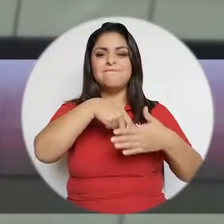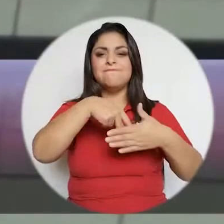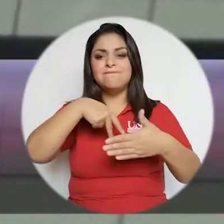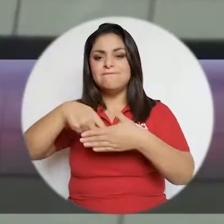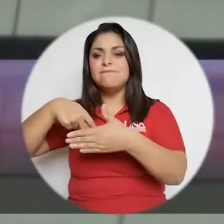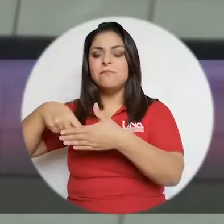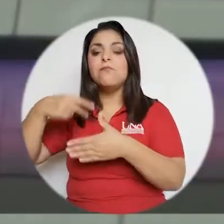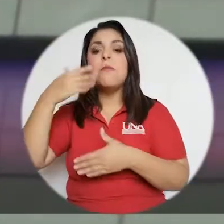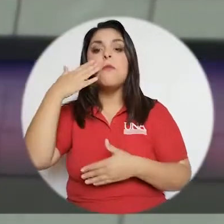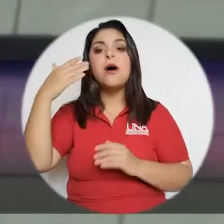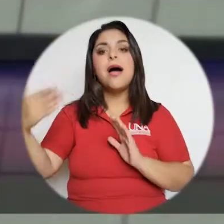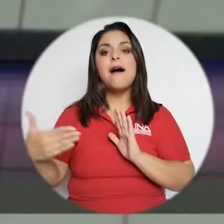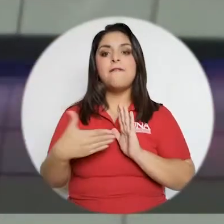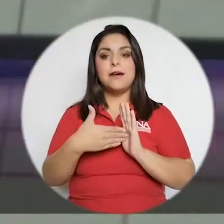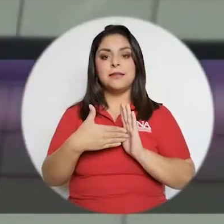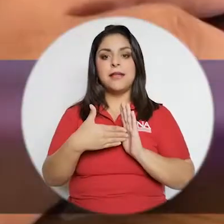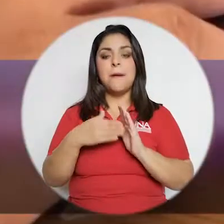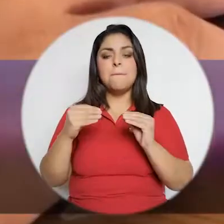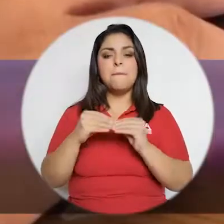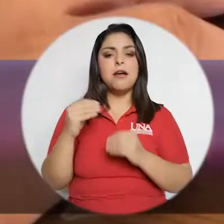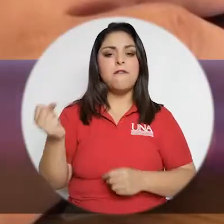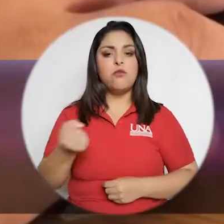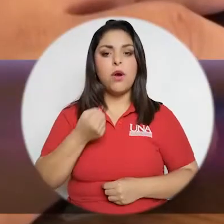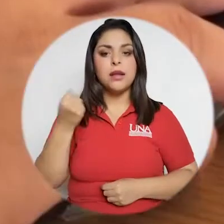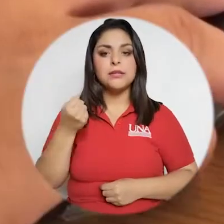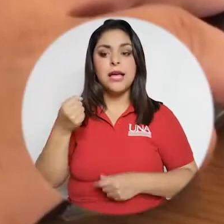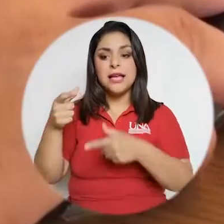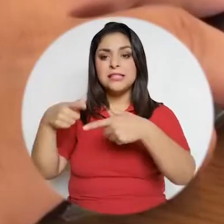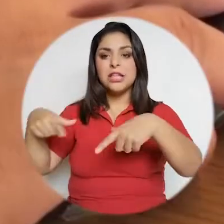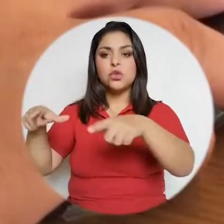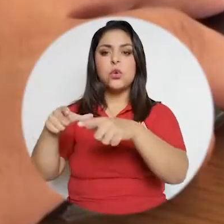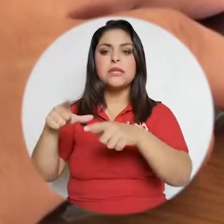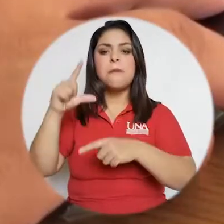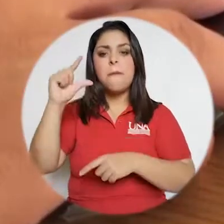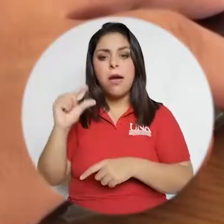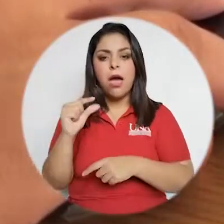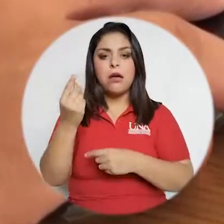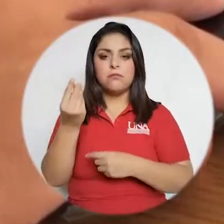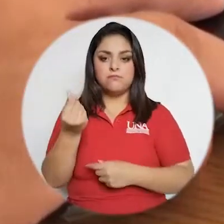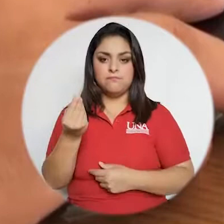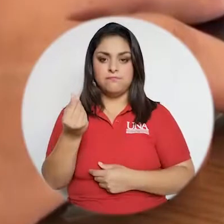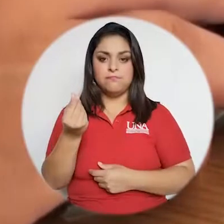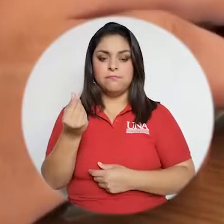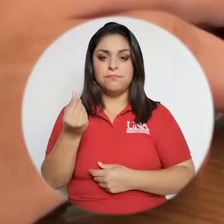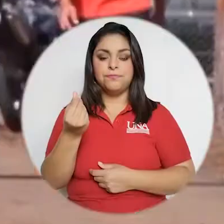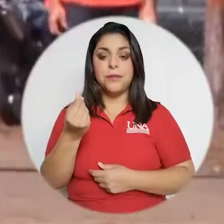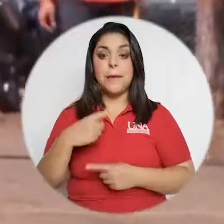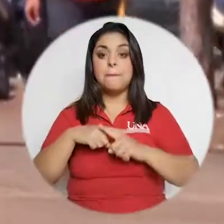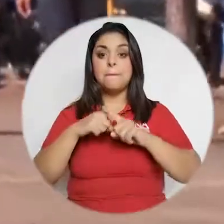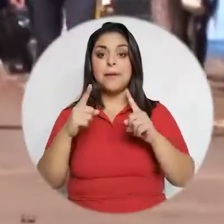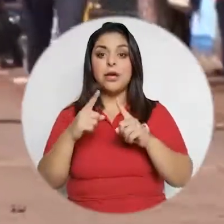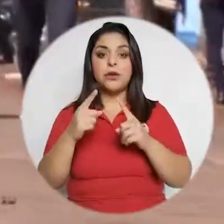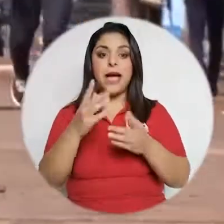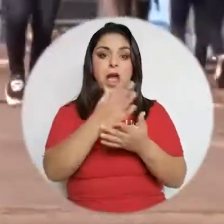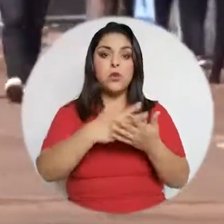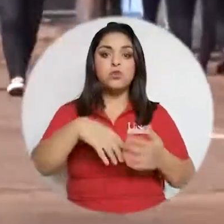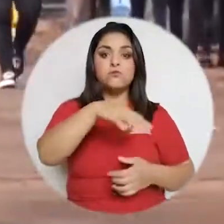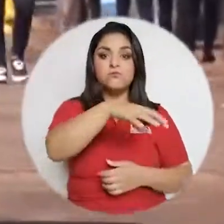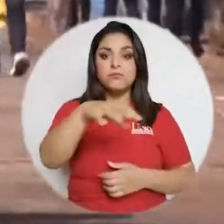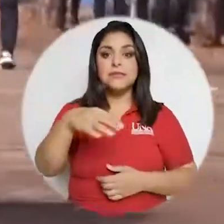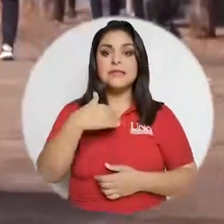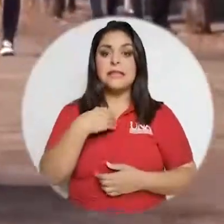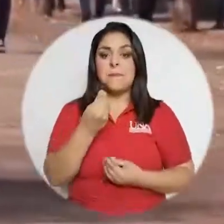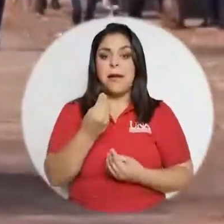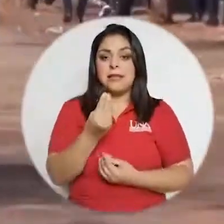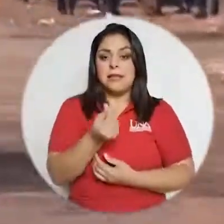porque afecta de forma más fuerte a los sectores con menos recursos, mientras que en aquellos sectores con más nivel